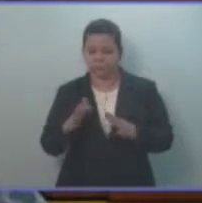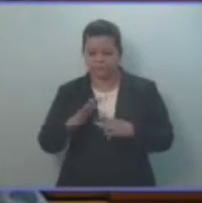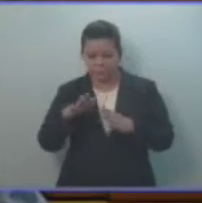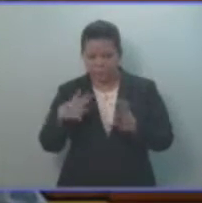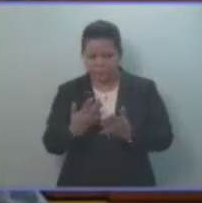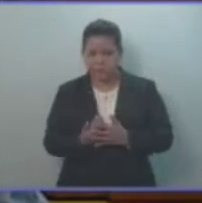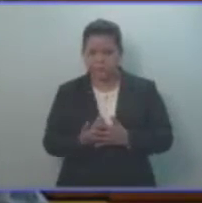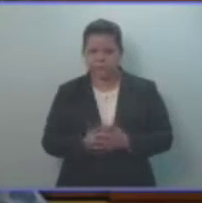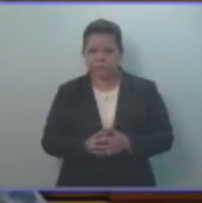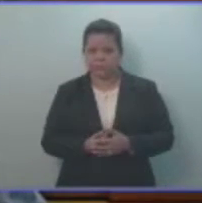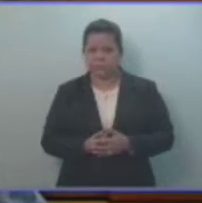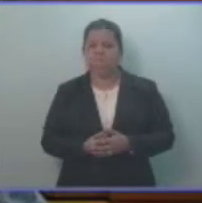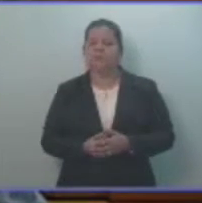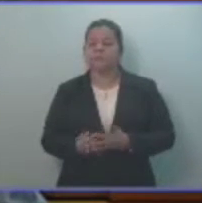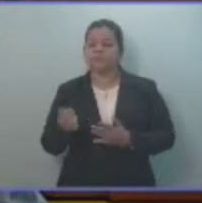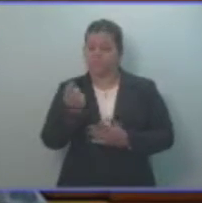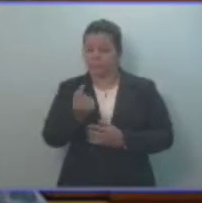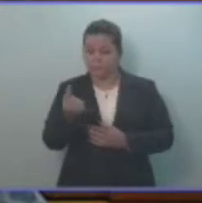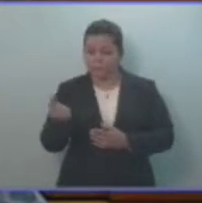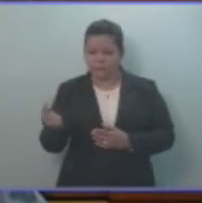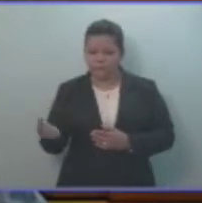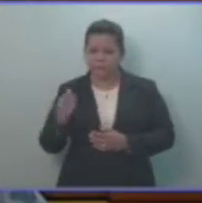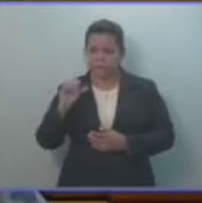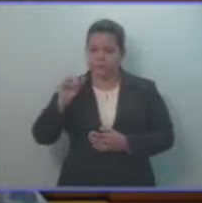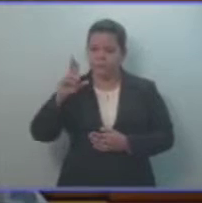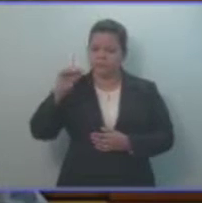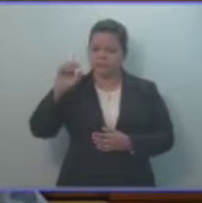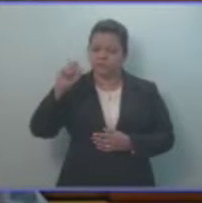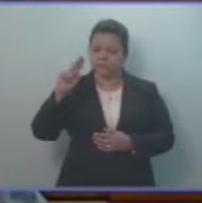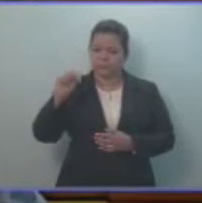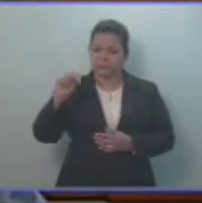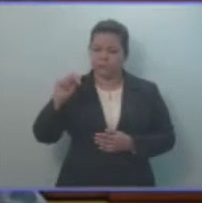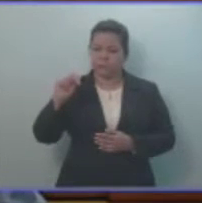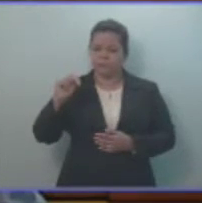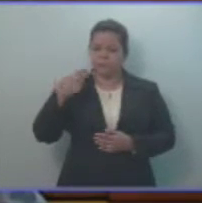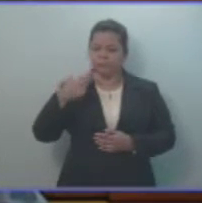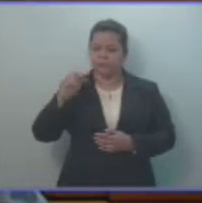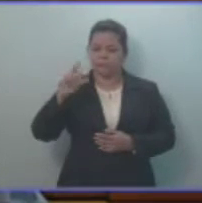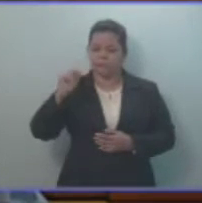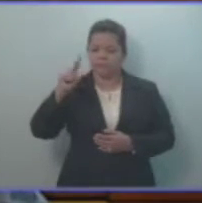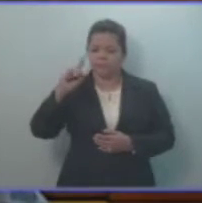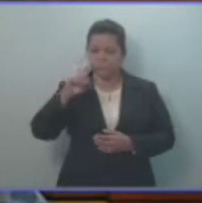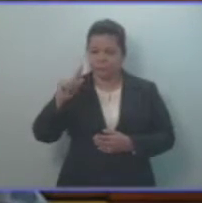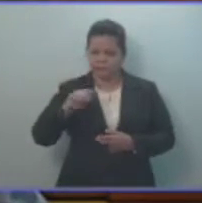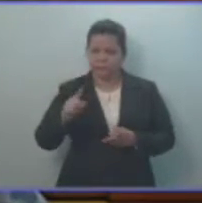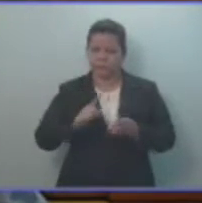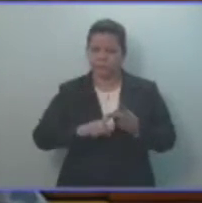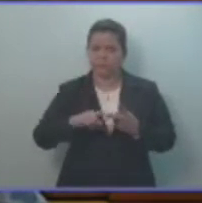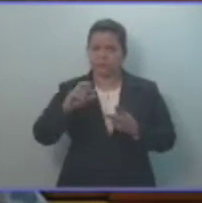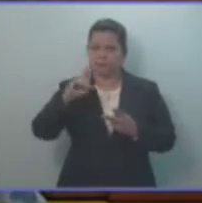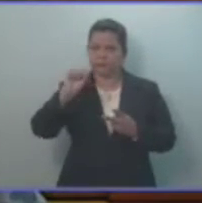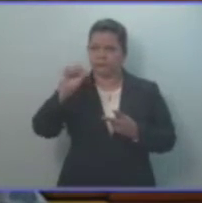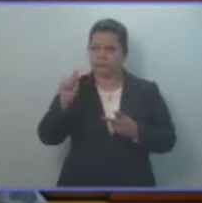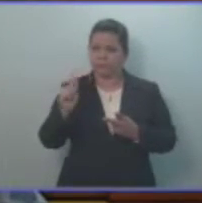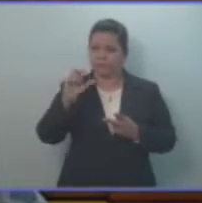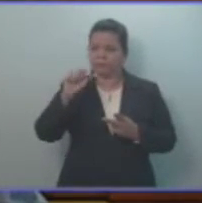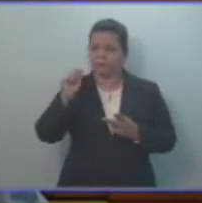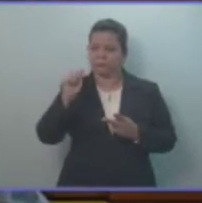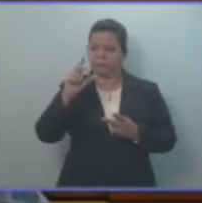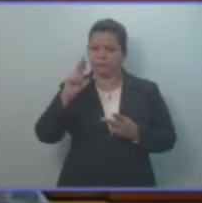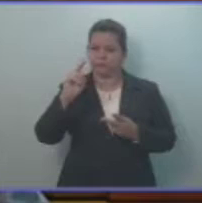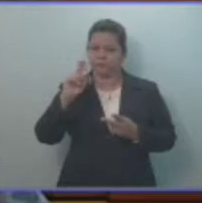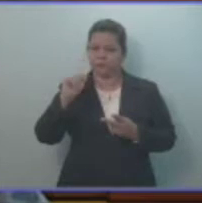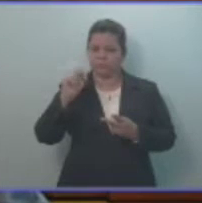salvadoreña. Ellos fueron Carmen Catalina Hernández Ramos, Rosa Hilda Saravia de Lías,